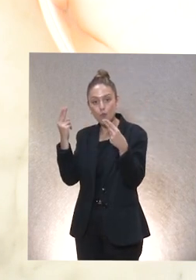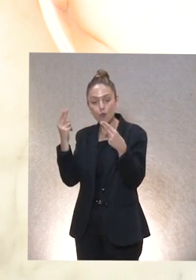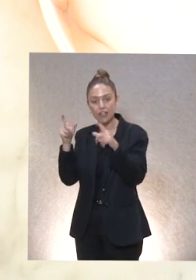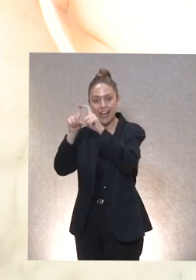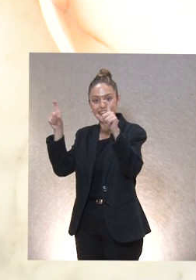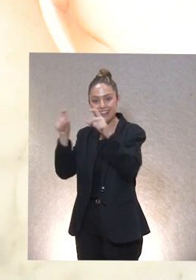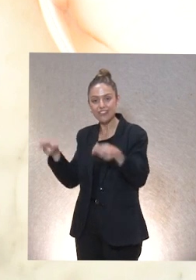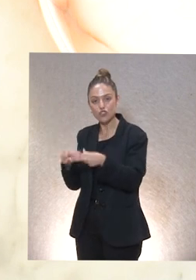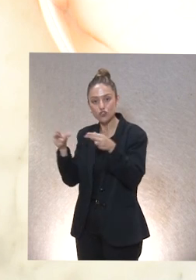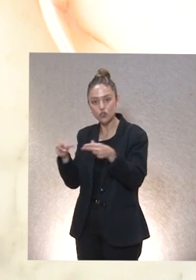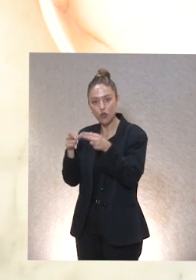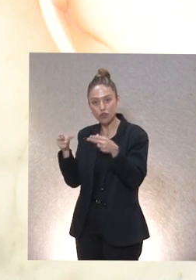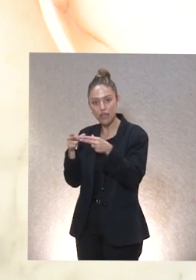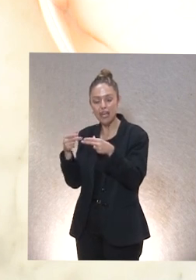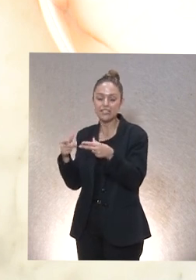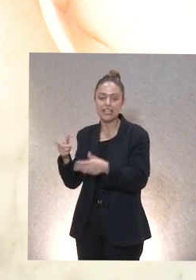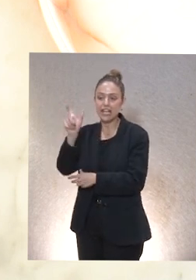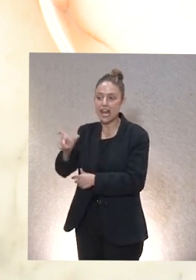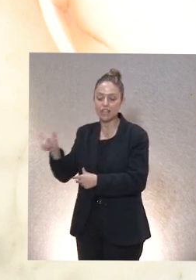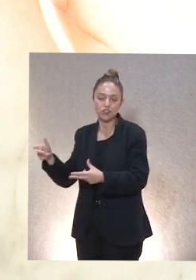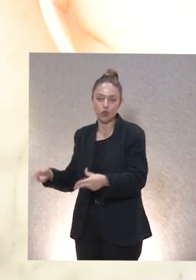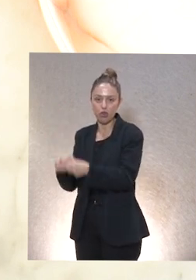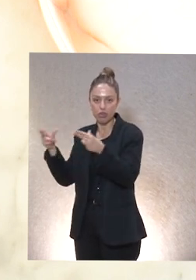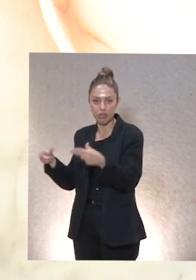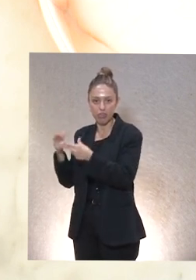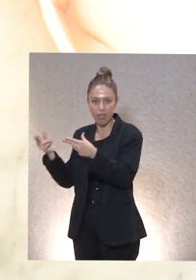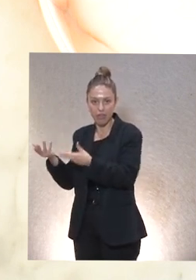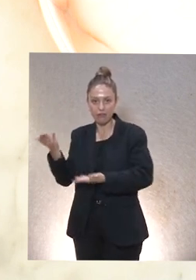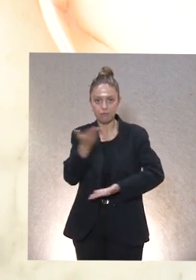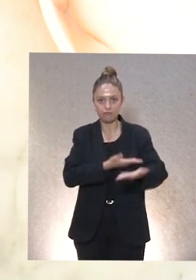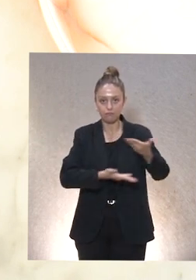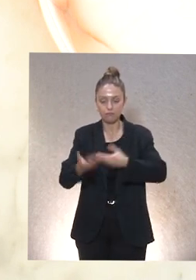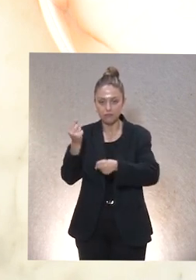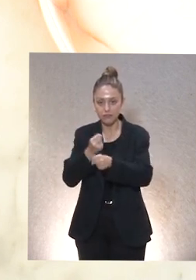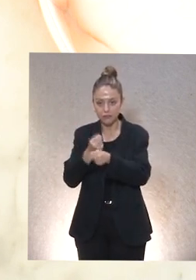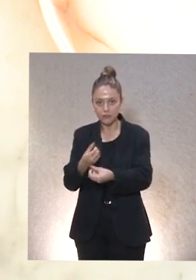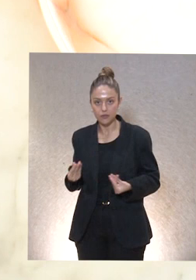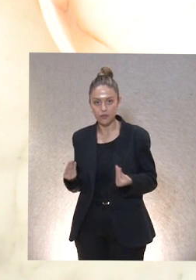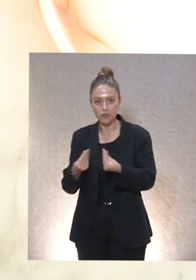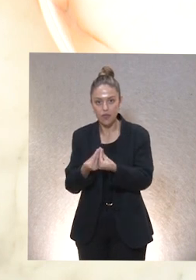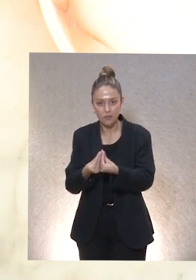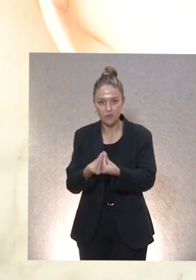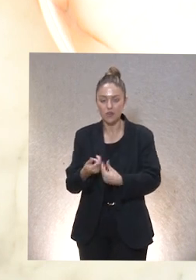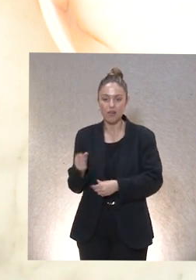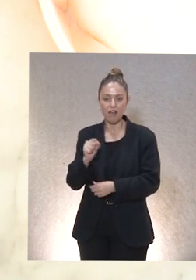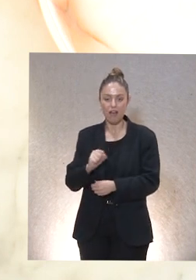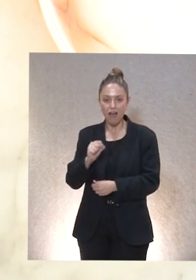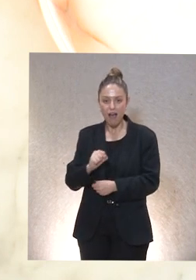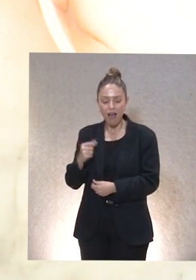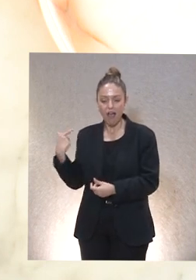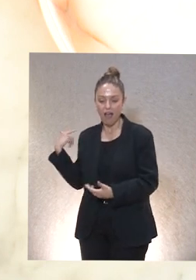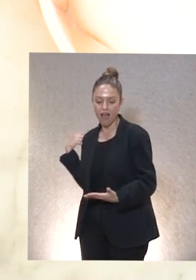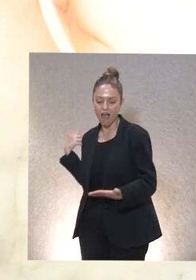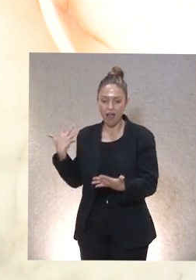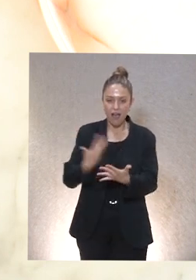sociales y de la sociedad en general llevamos muchos años colaborando y trabajando con plena inclusión